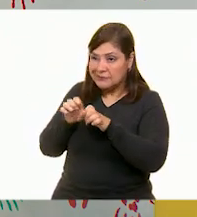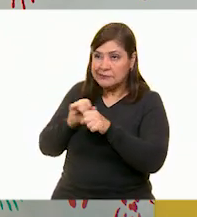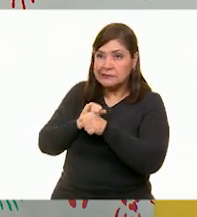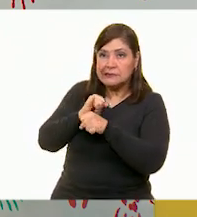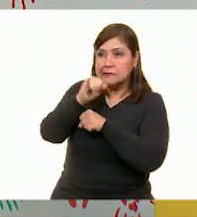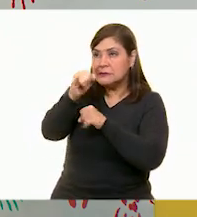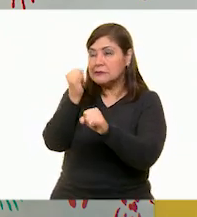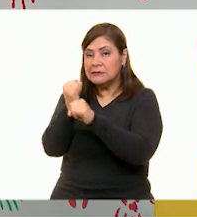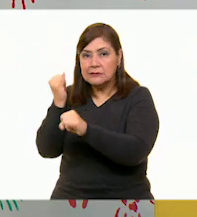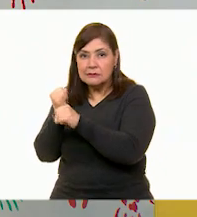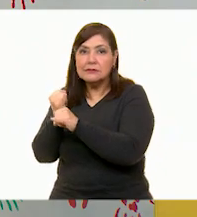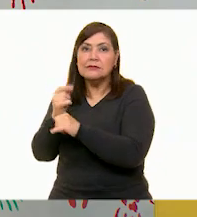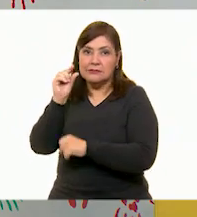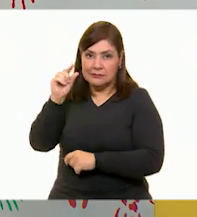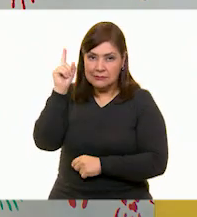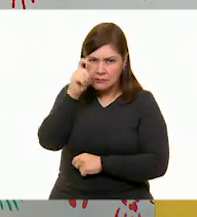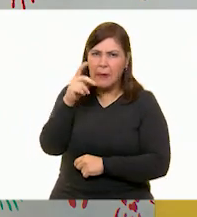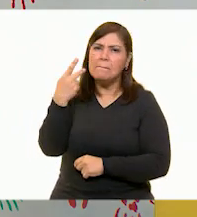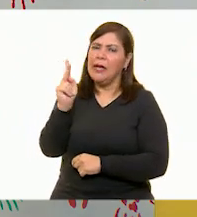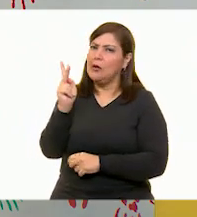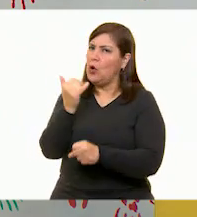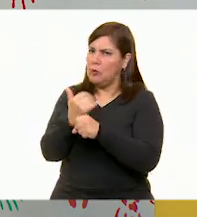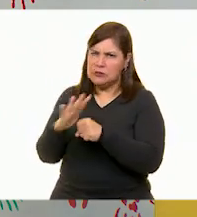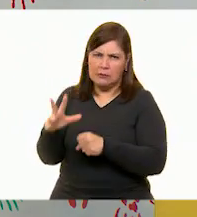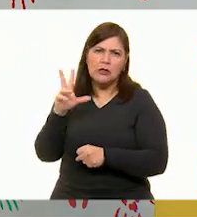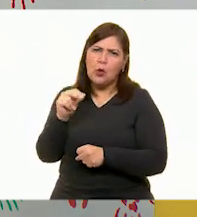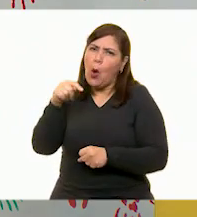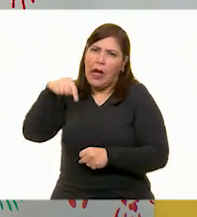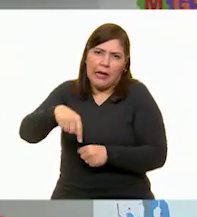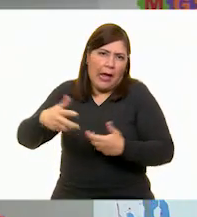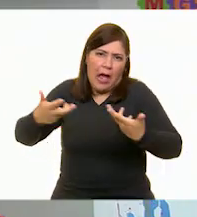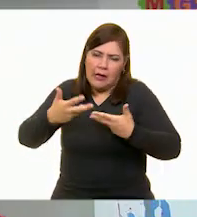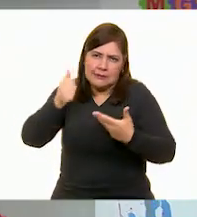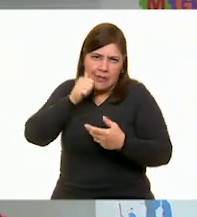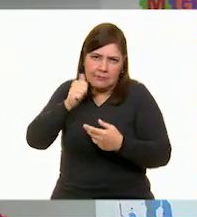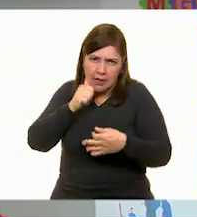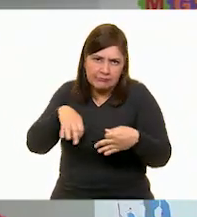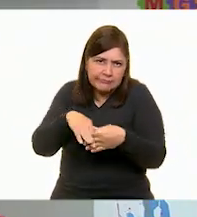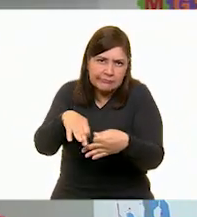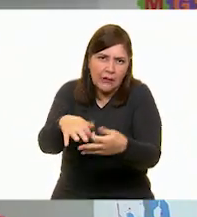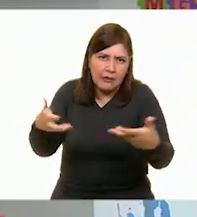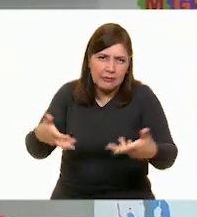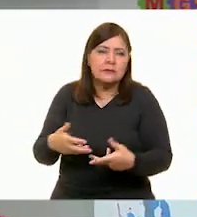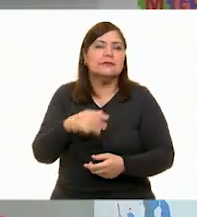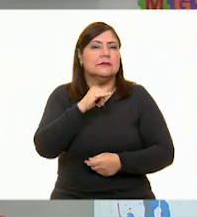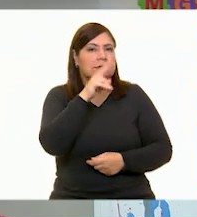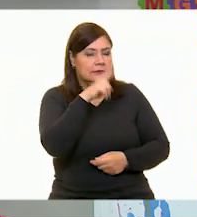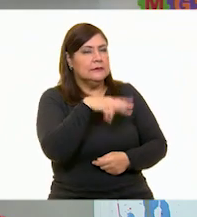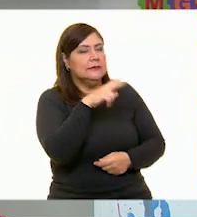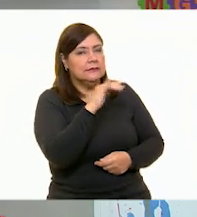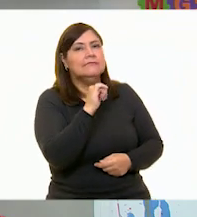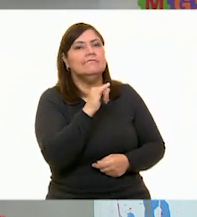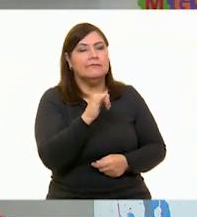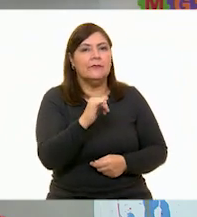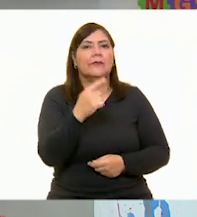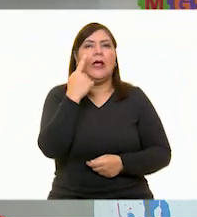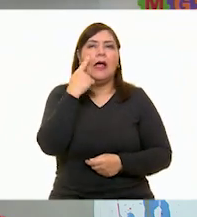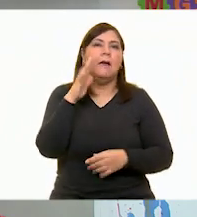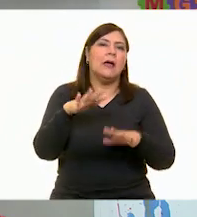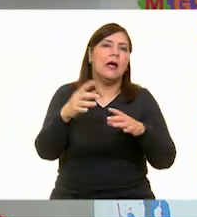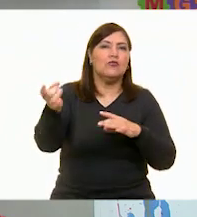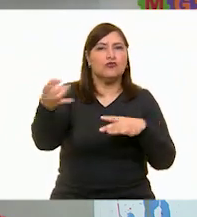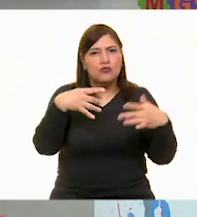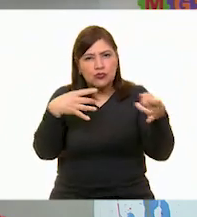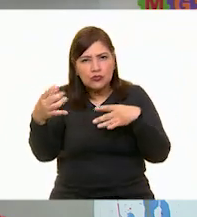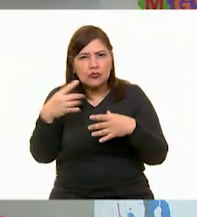complicado, pero no imposible. Aquí lo hemos hecho. ¿Lo recuerdan? Es cierto. Sí, es verdad, es verdad. Con los comentarios